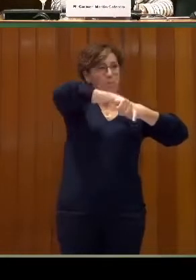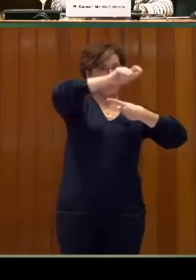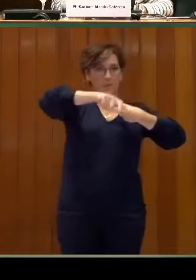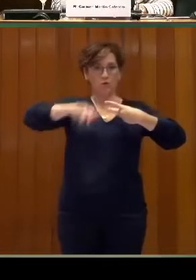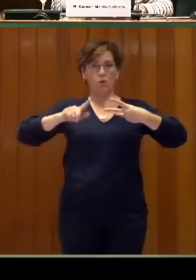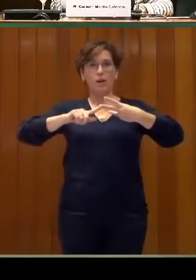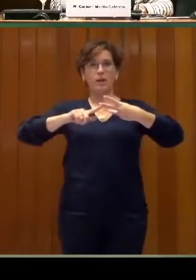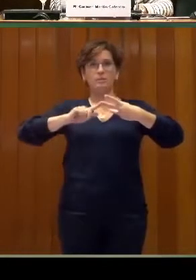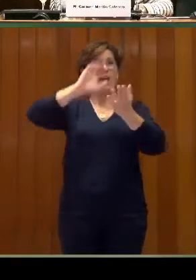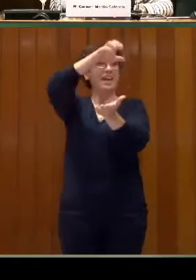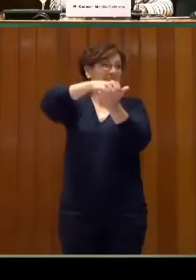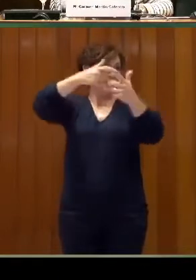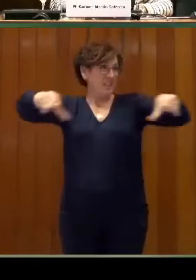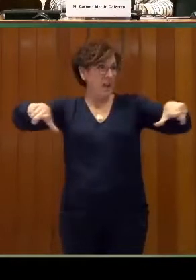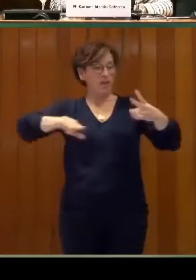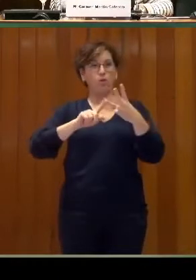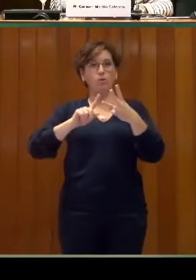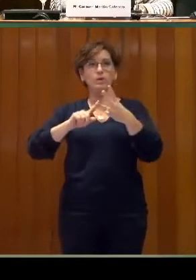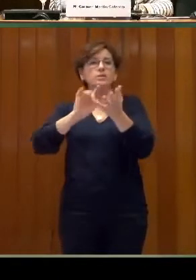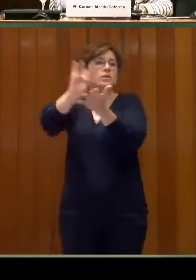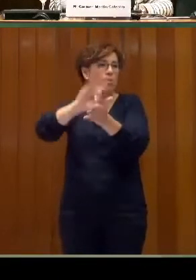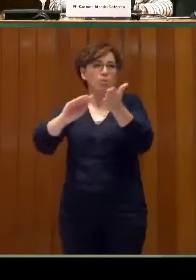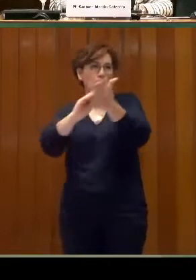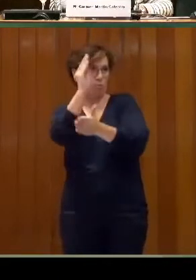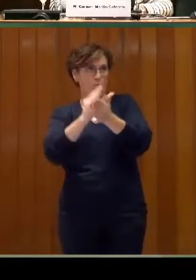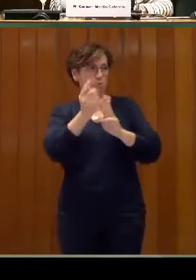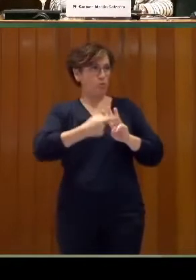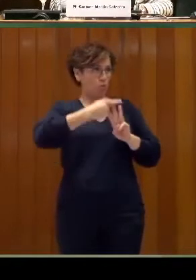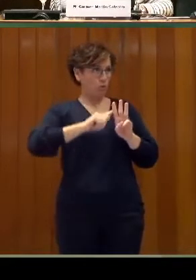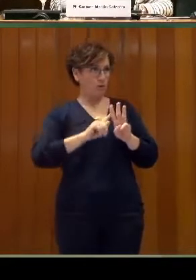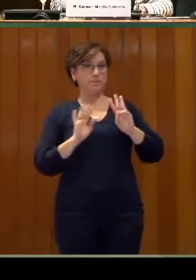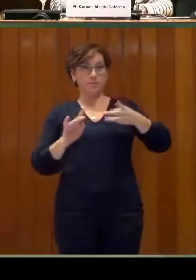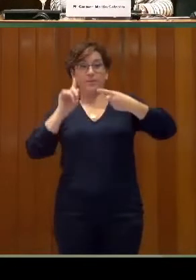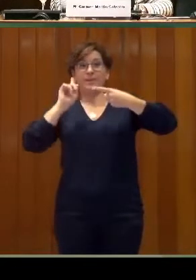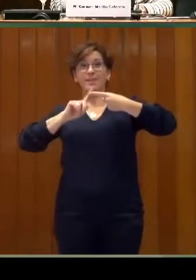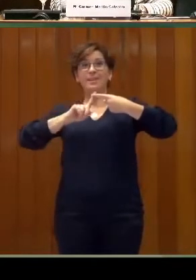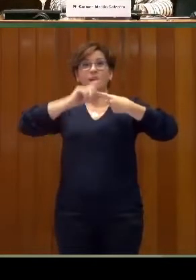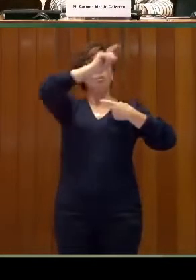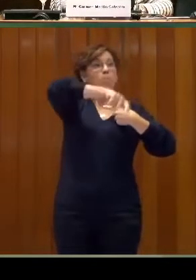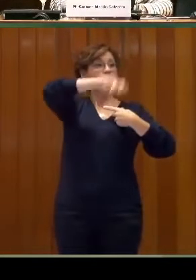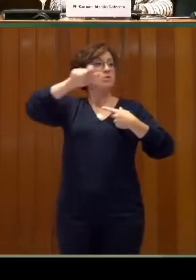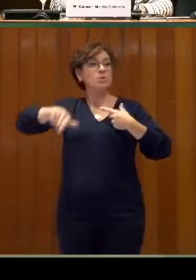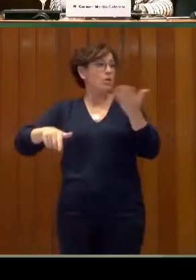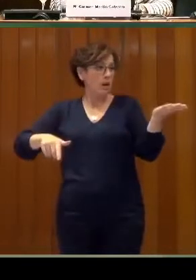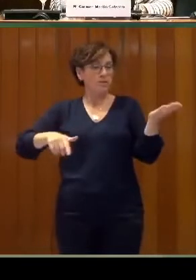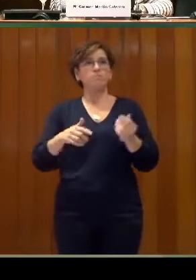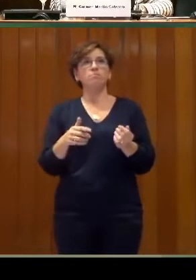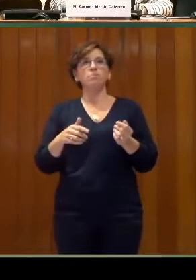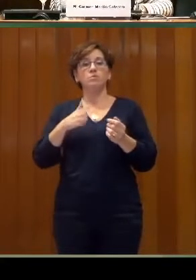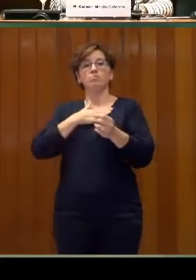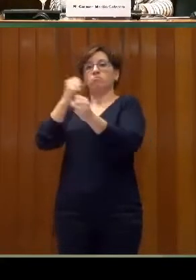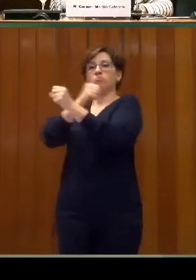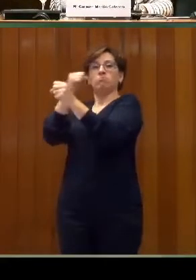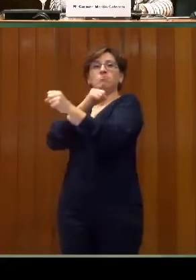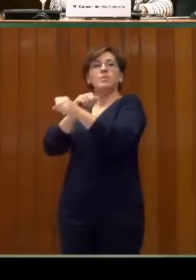instalaciones y los productos y servicios, ¿no? En el caso de las personas, pues trabajamos con el ámbito de recursos